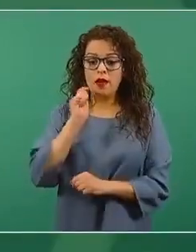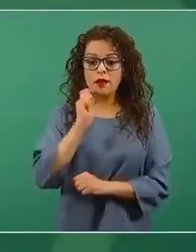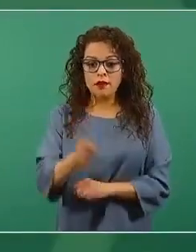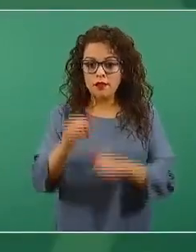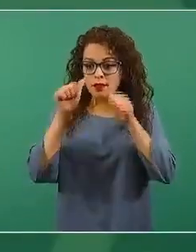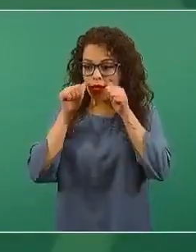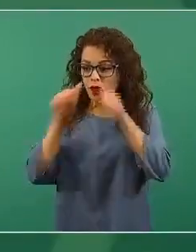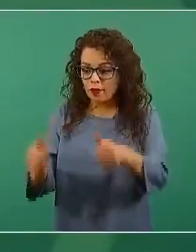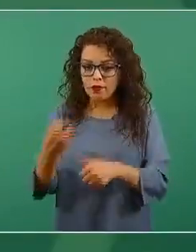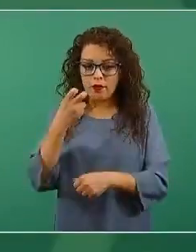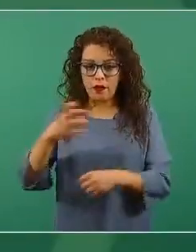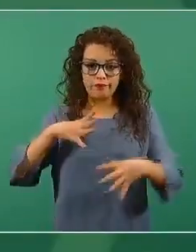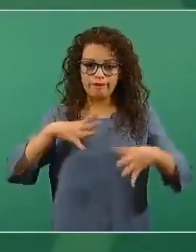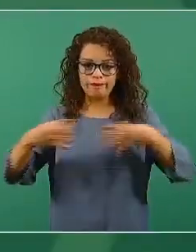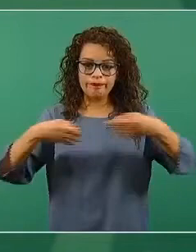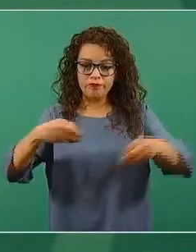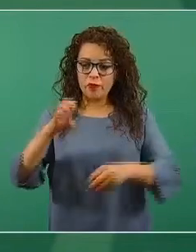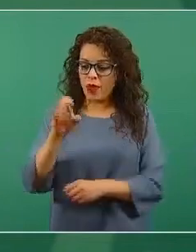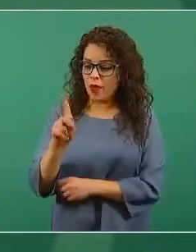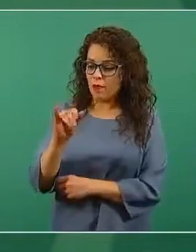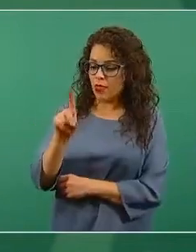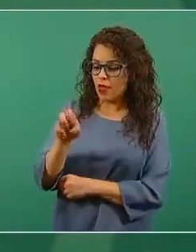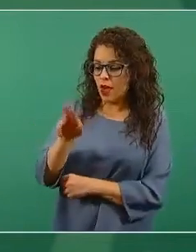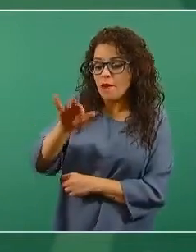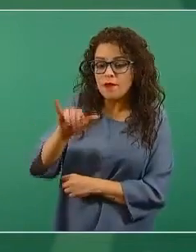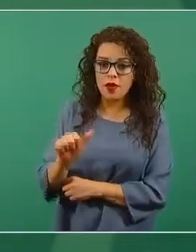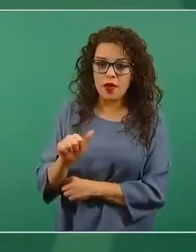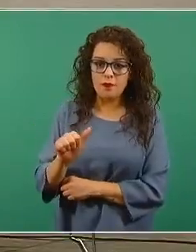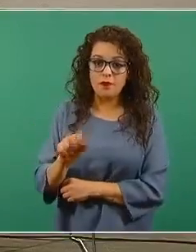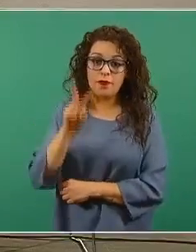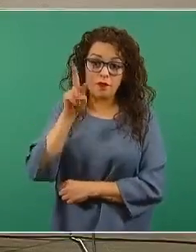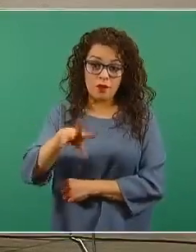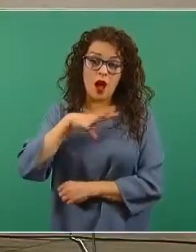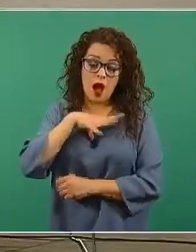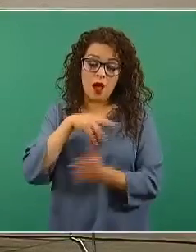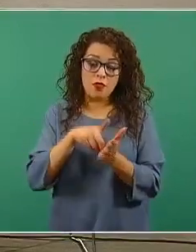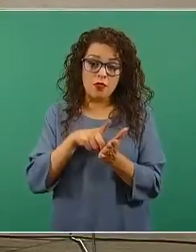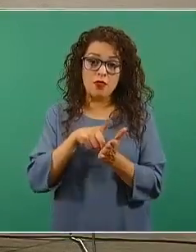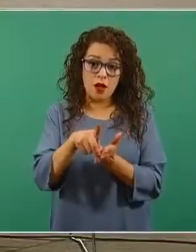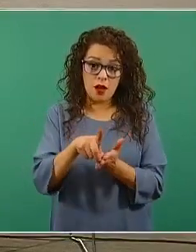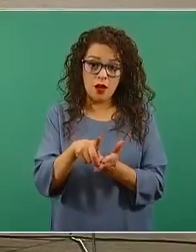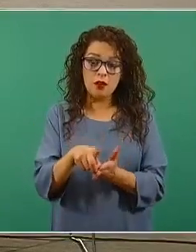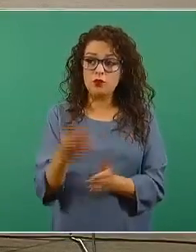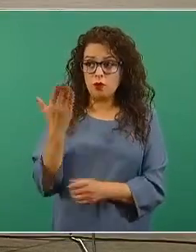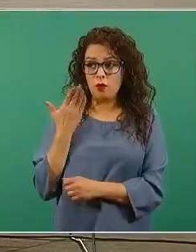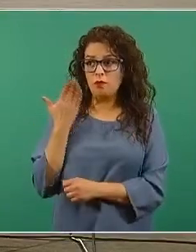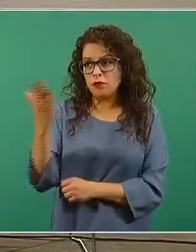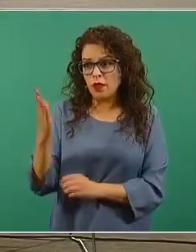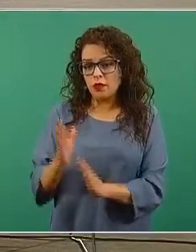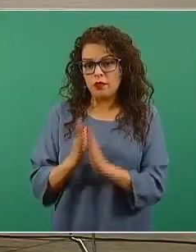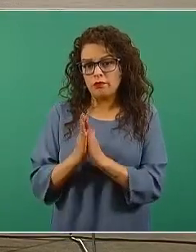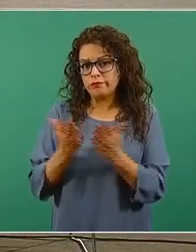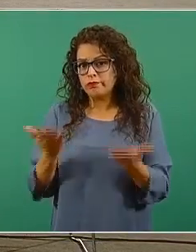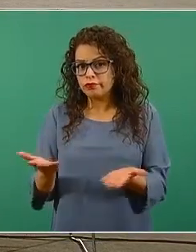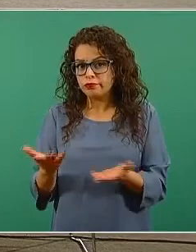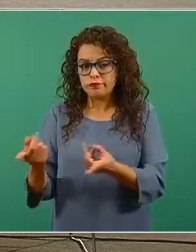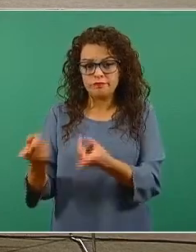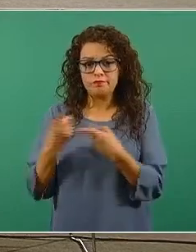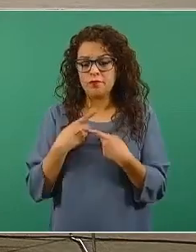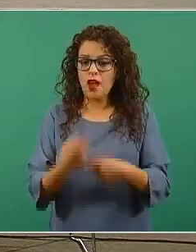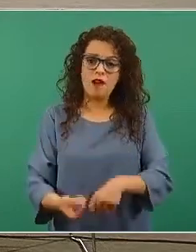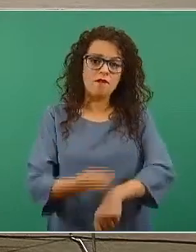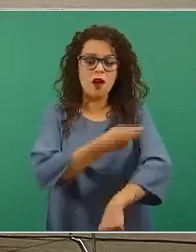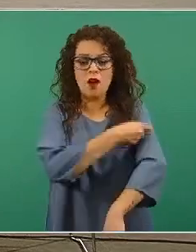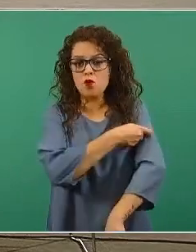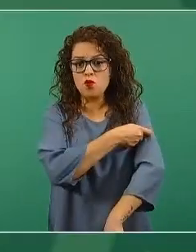epidemia y todos estamos en nuestro derecho de poder exigir que se nos vacune